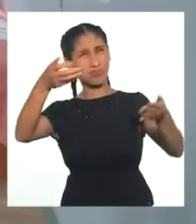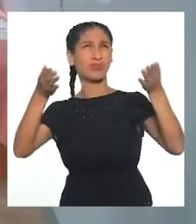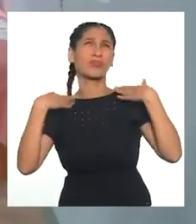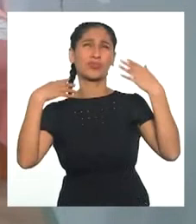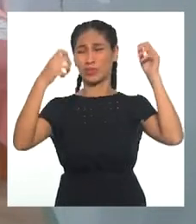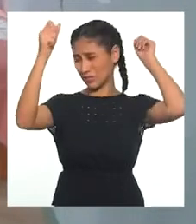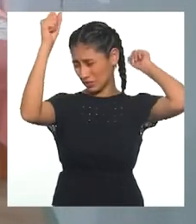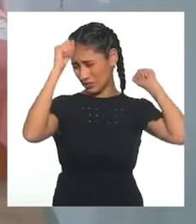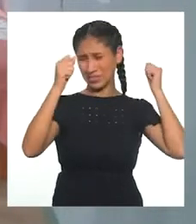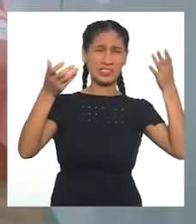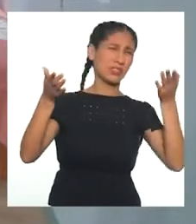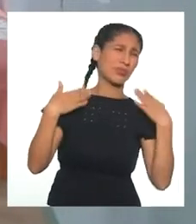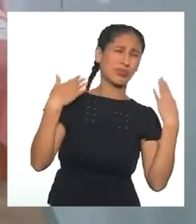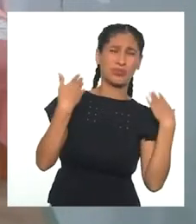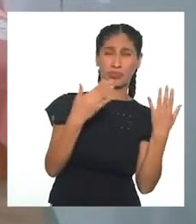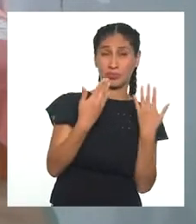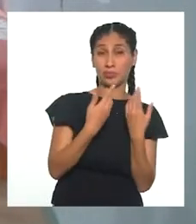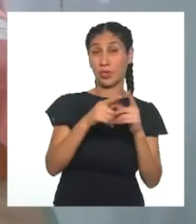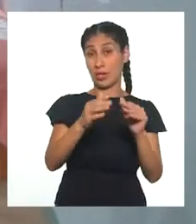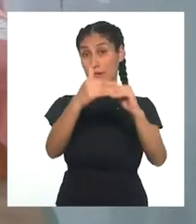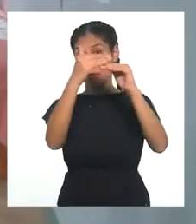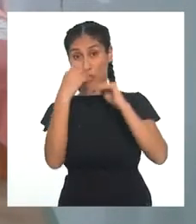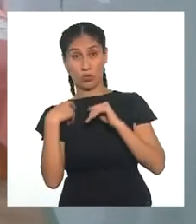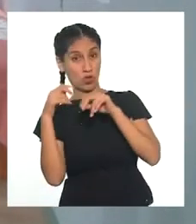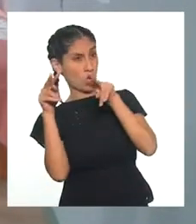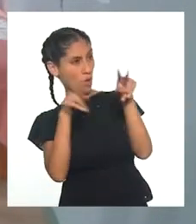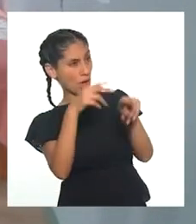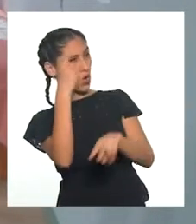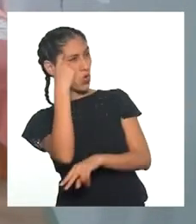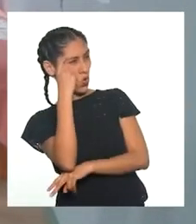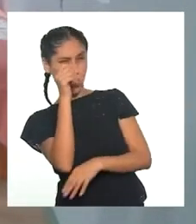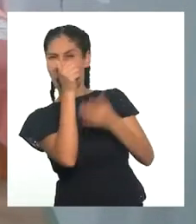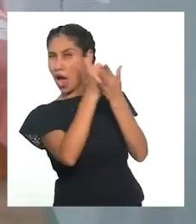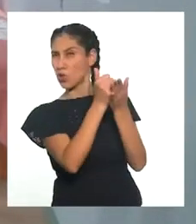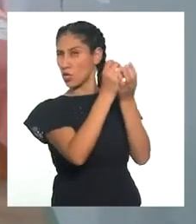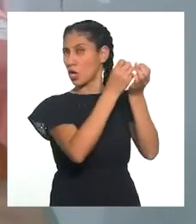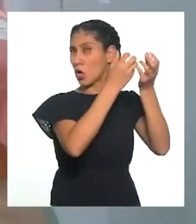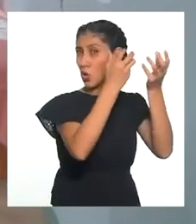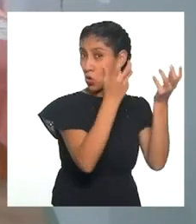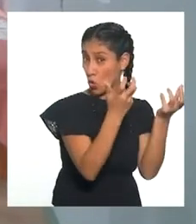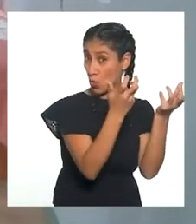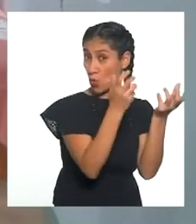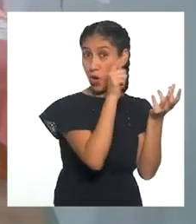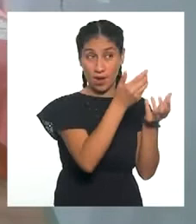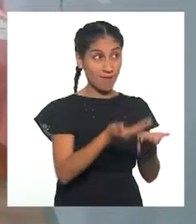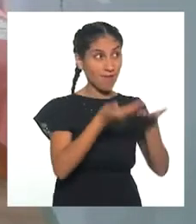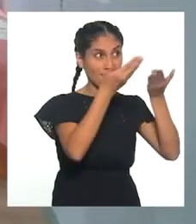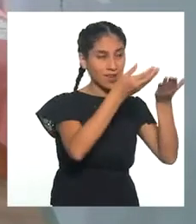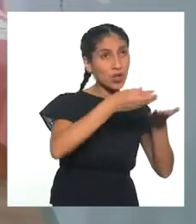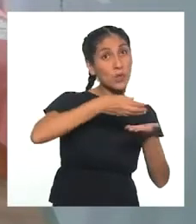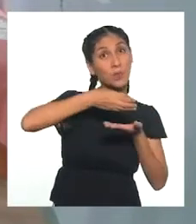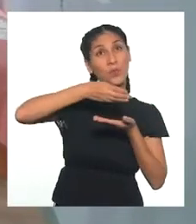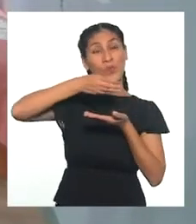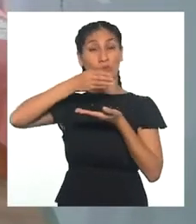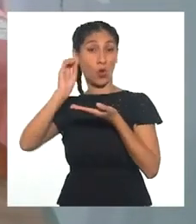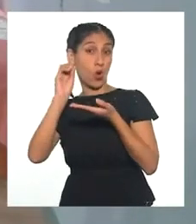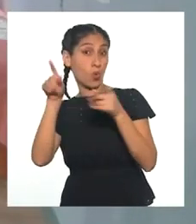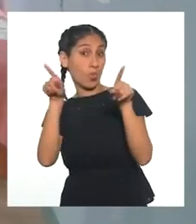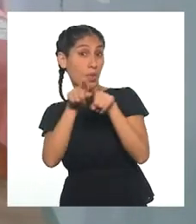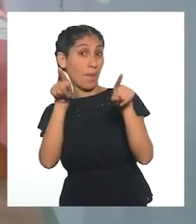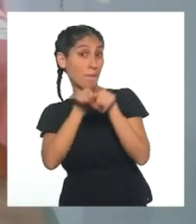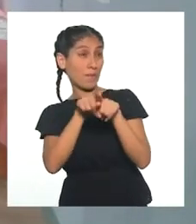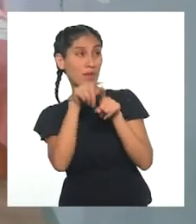El objetivo es crear un producto innovador que provoque a las personas consumirlo, que sea más atractivo y